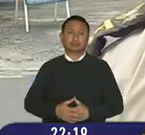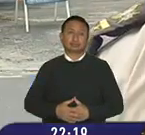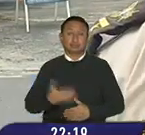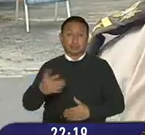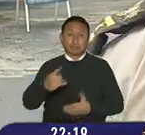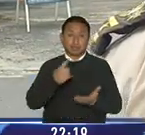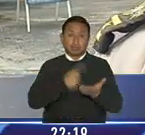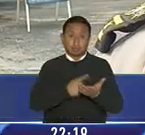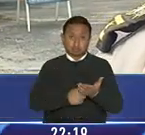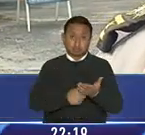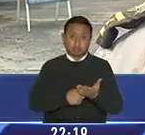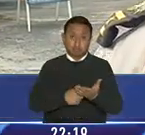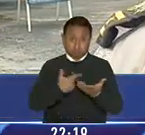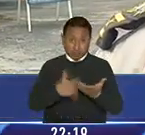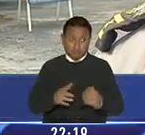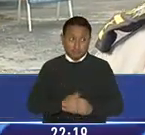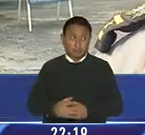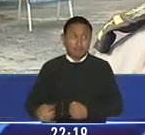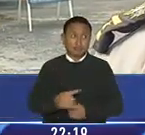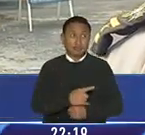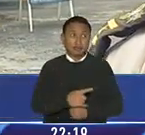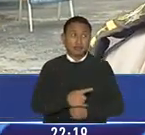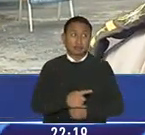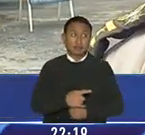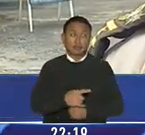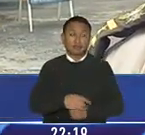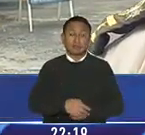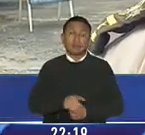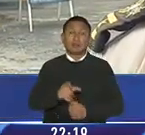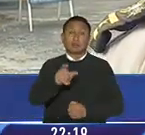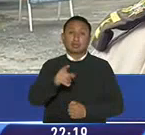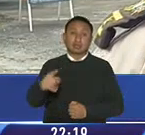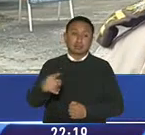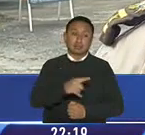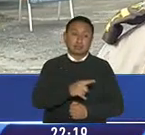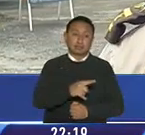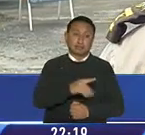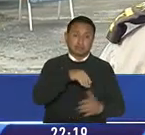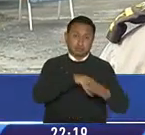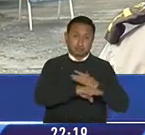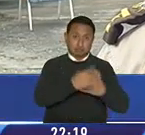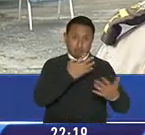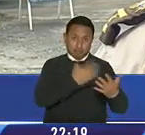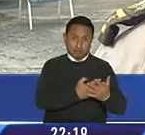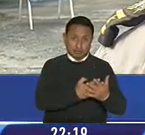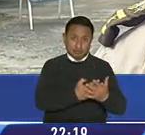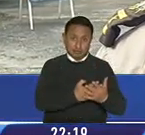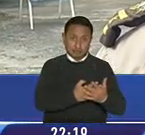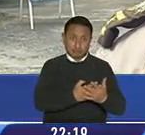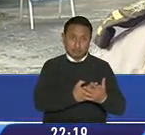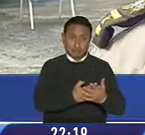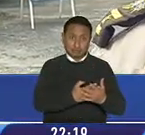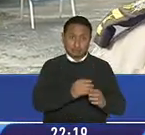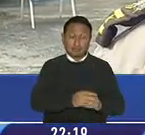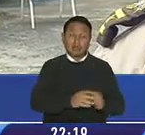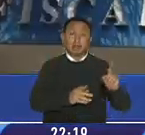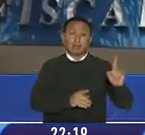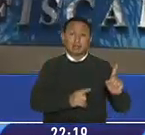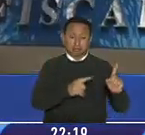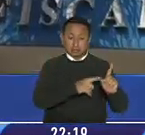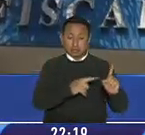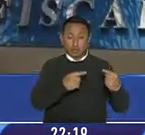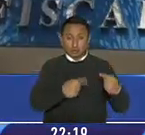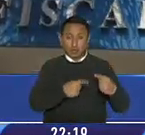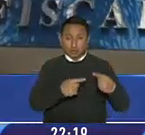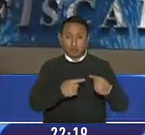audiencia en flagrancia resolviendo medidas sustentativas a la presión preventiva disponiendo la presentación